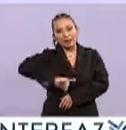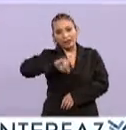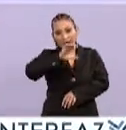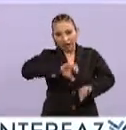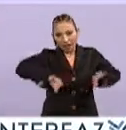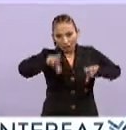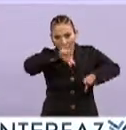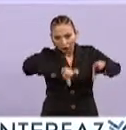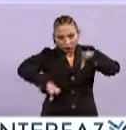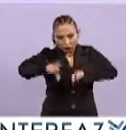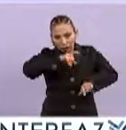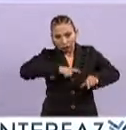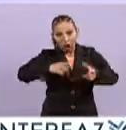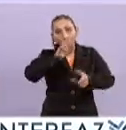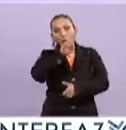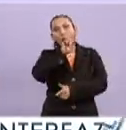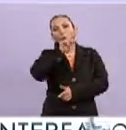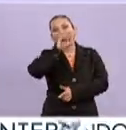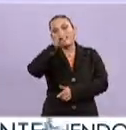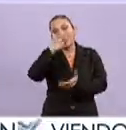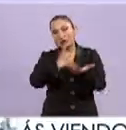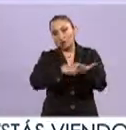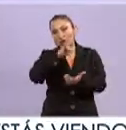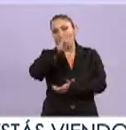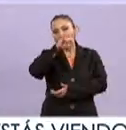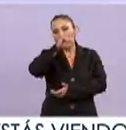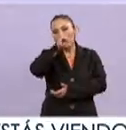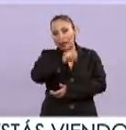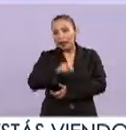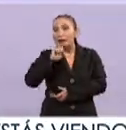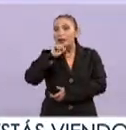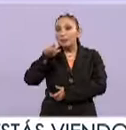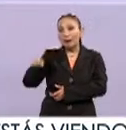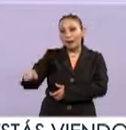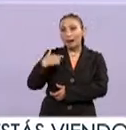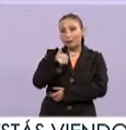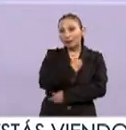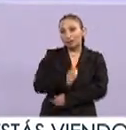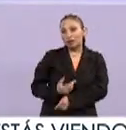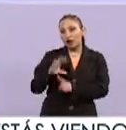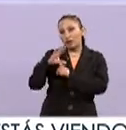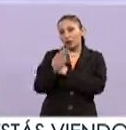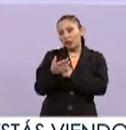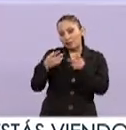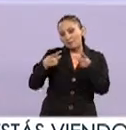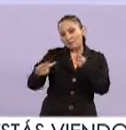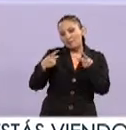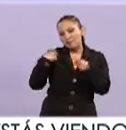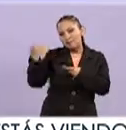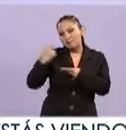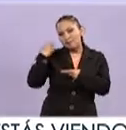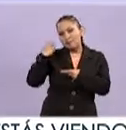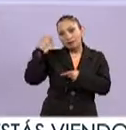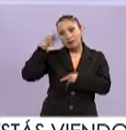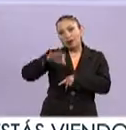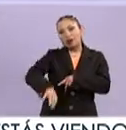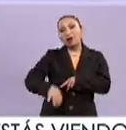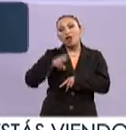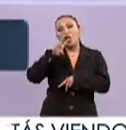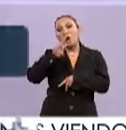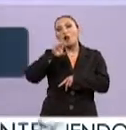cómputo móvil en la UPITA del Instituto Politécnico Nacional, y presidente del Comité Organizador del Congreso Welcome